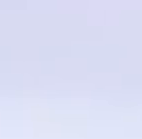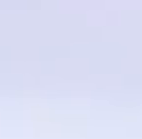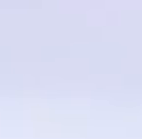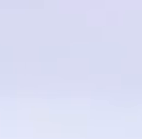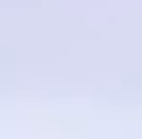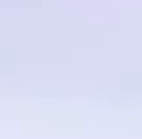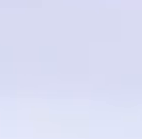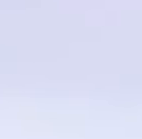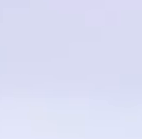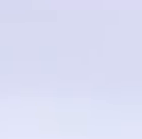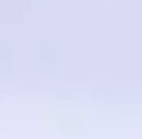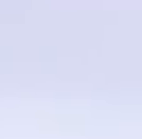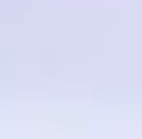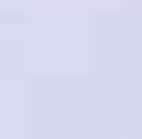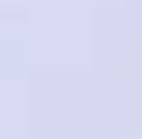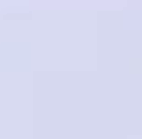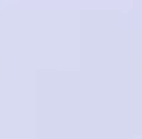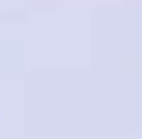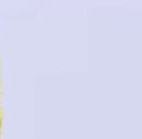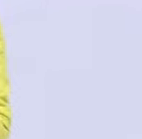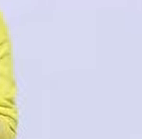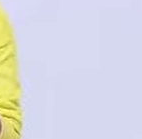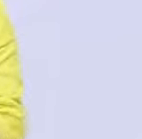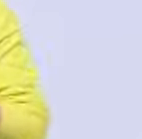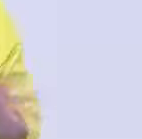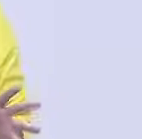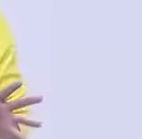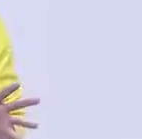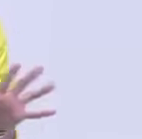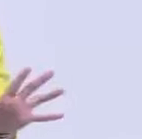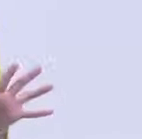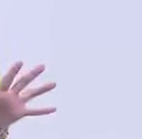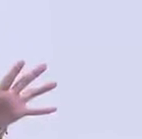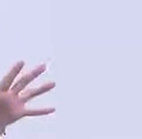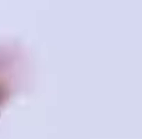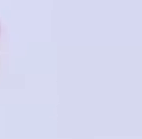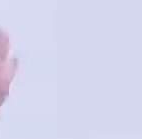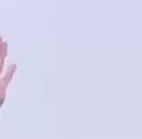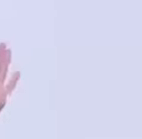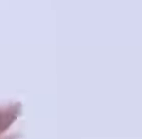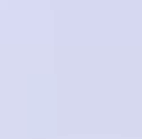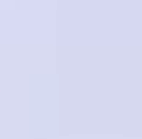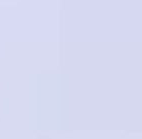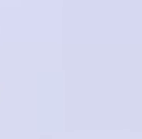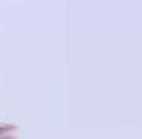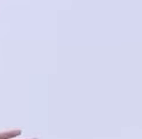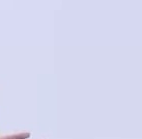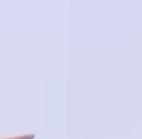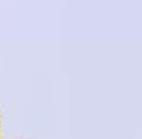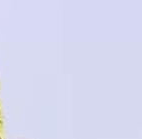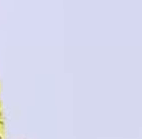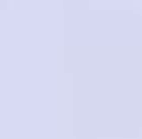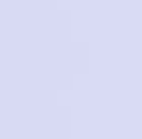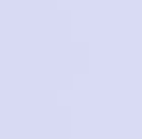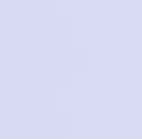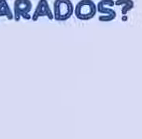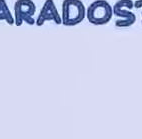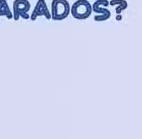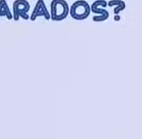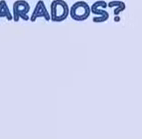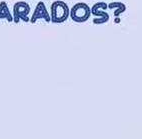Hola amigos, tengo un reto sorpresa. Pueden tener la ayuda de un familiar o si desean lo buscan por internet en fuentes confiables.